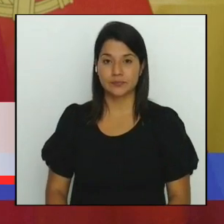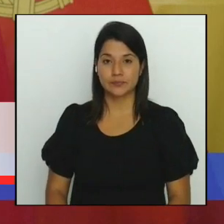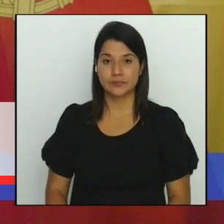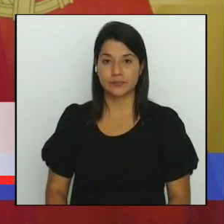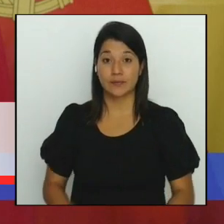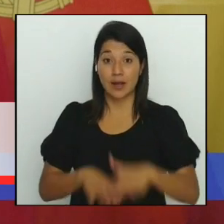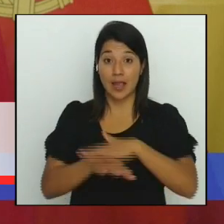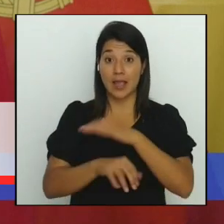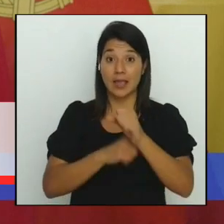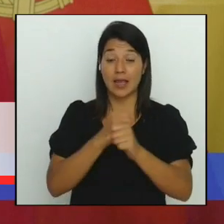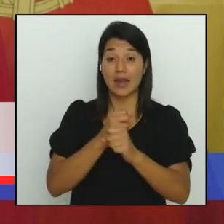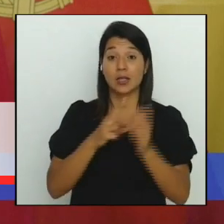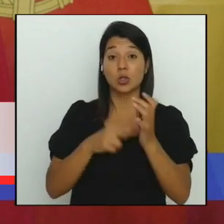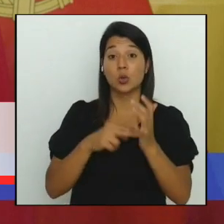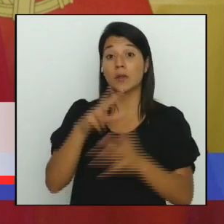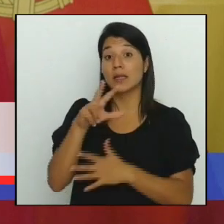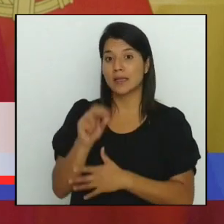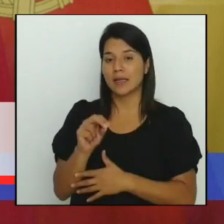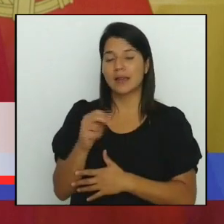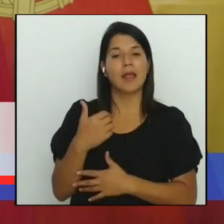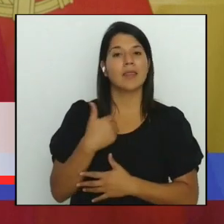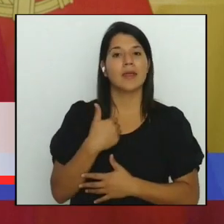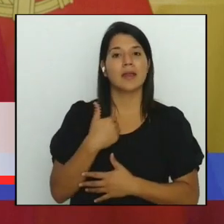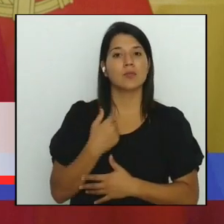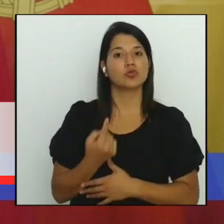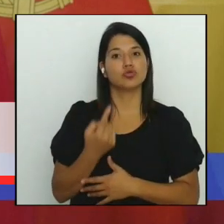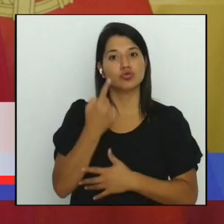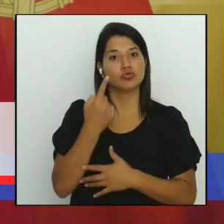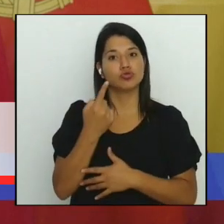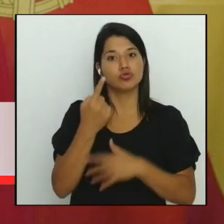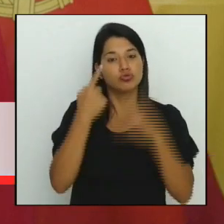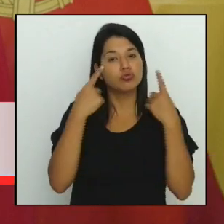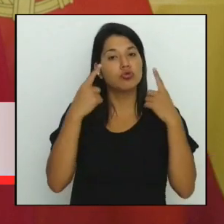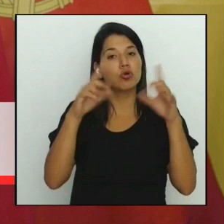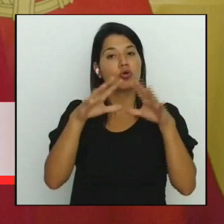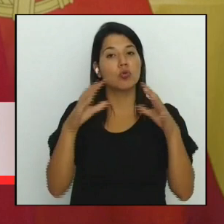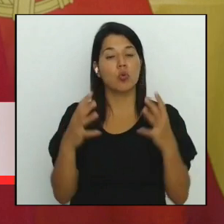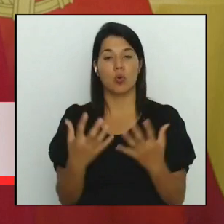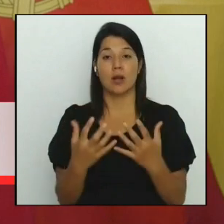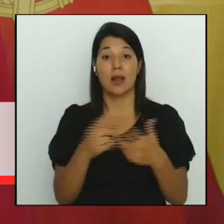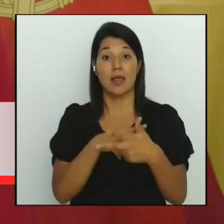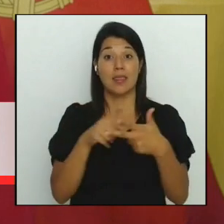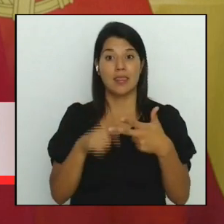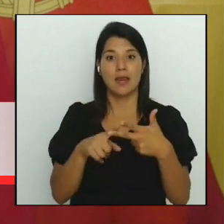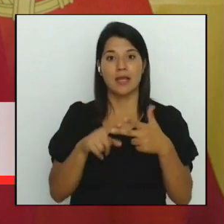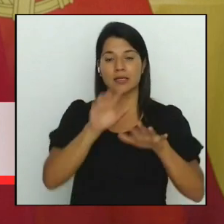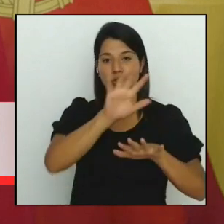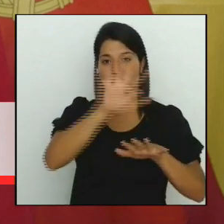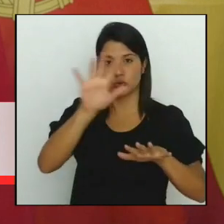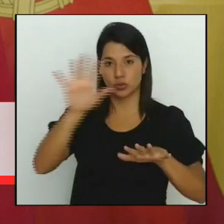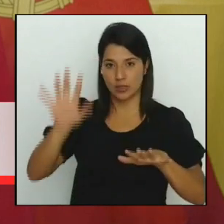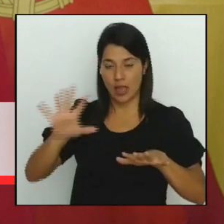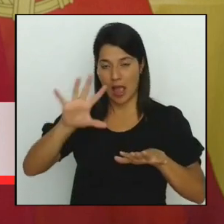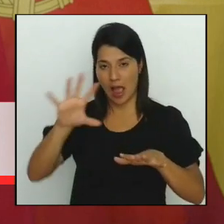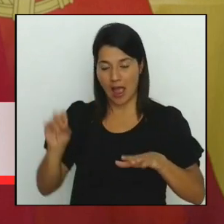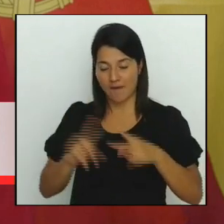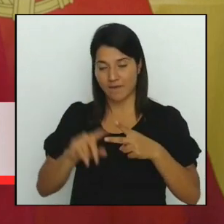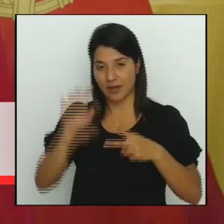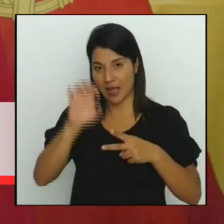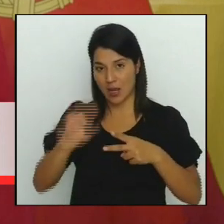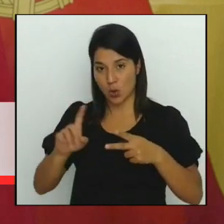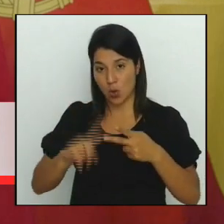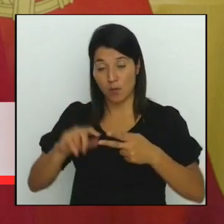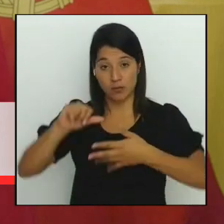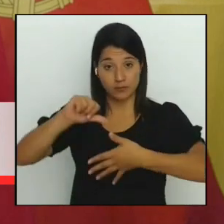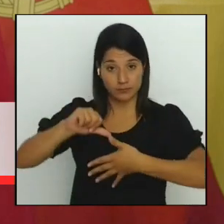tendremos una huella global única tres continentes África Europa Sudamérica seis países Argentina